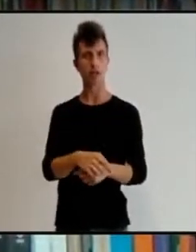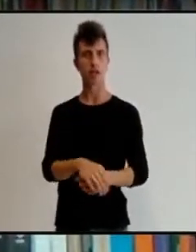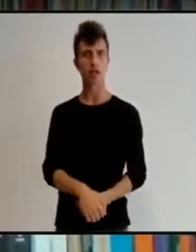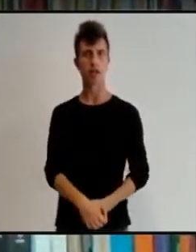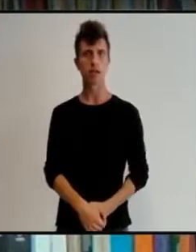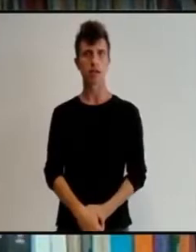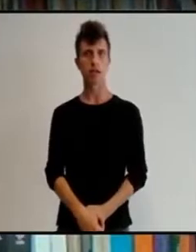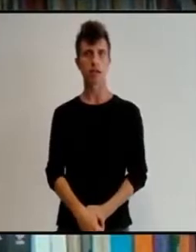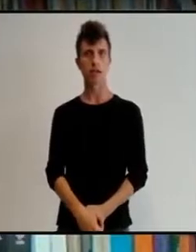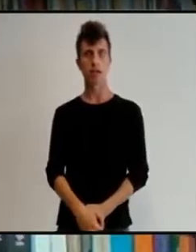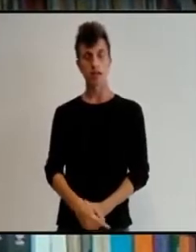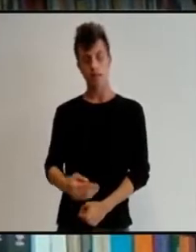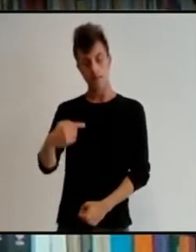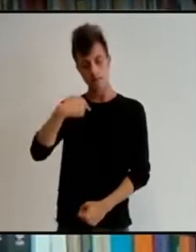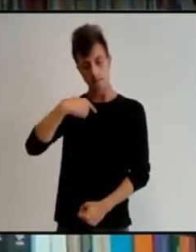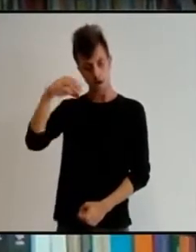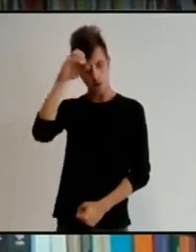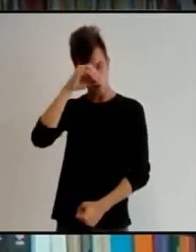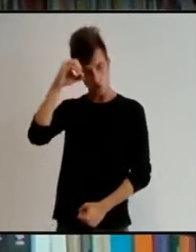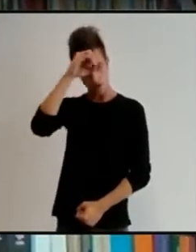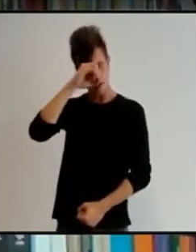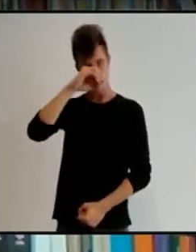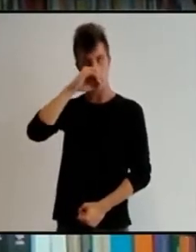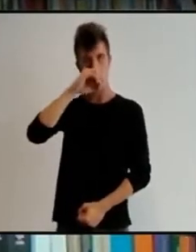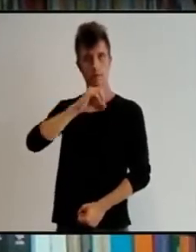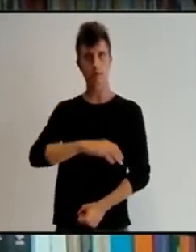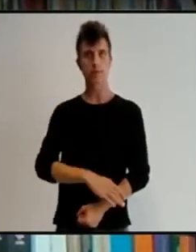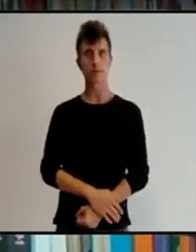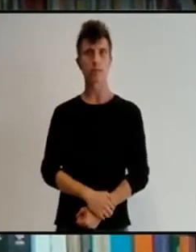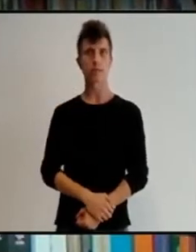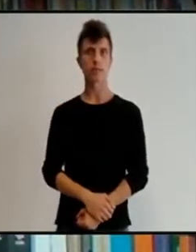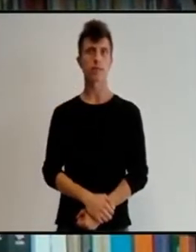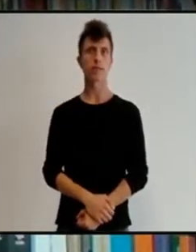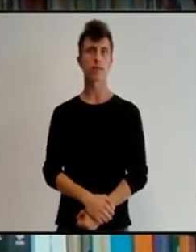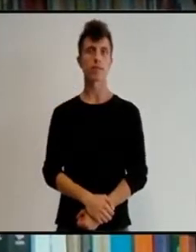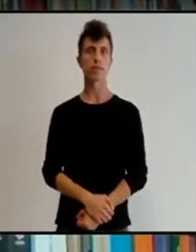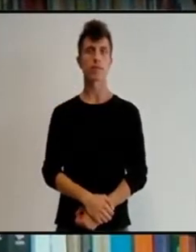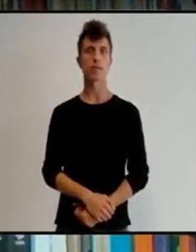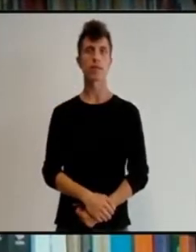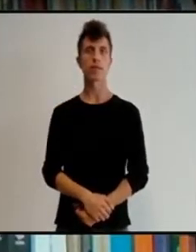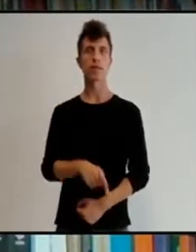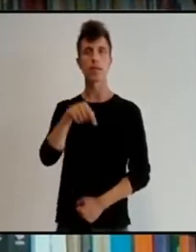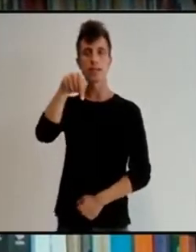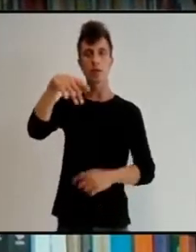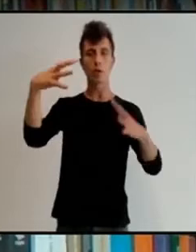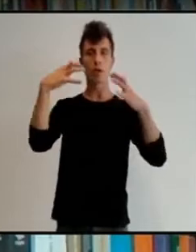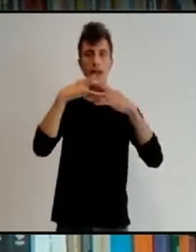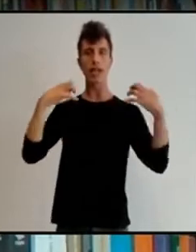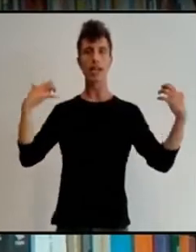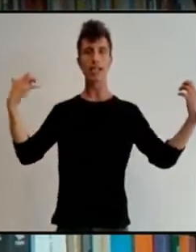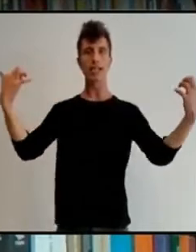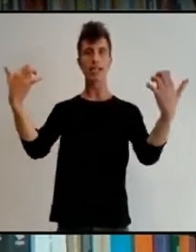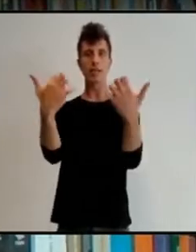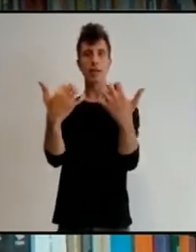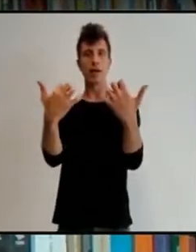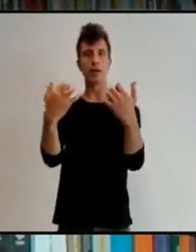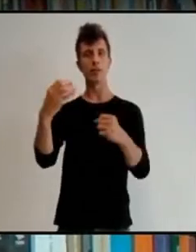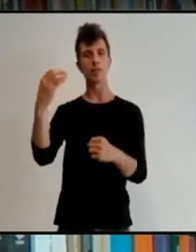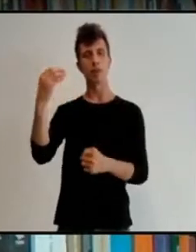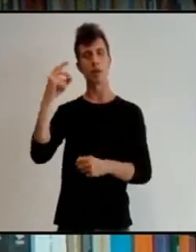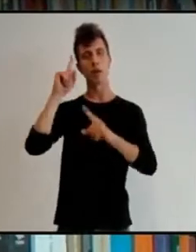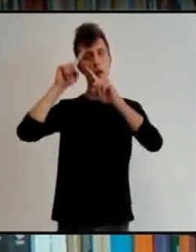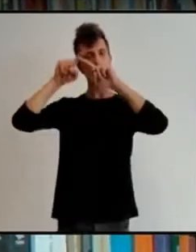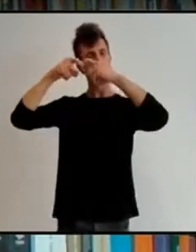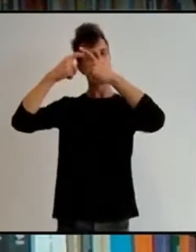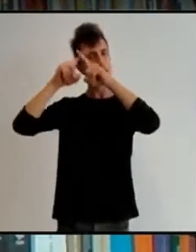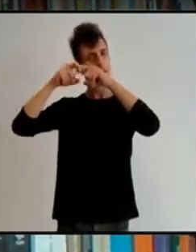Pleno de verdad tomara en cuenta los motivos que son